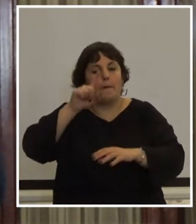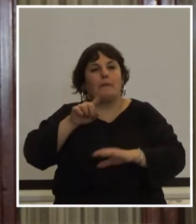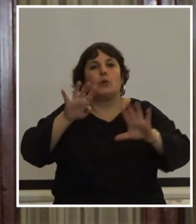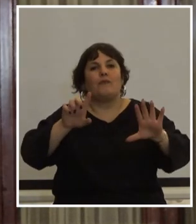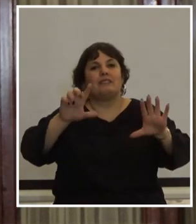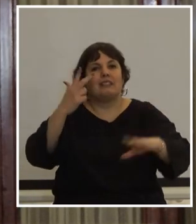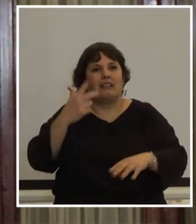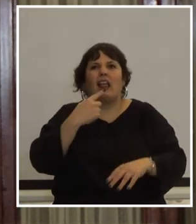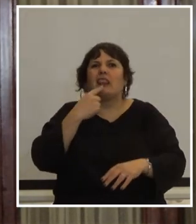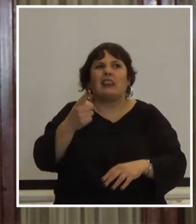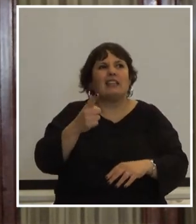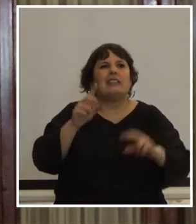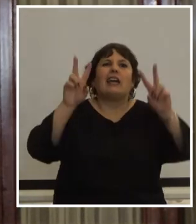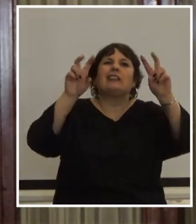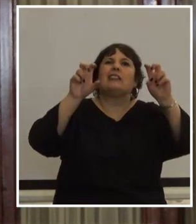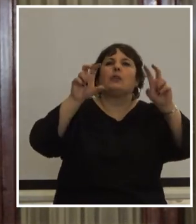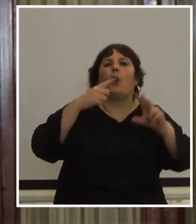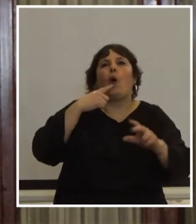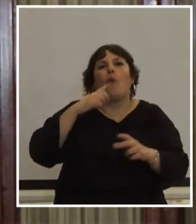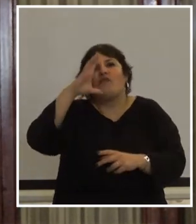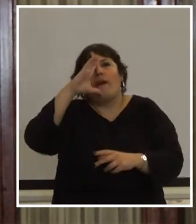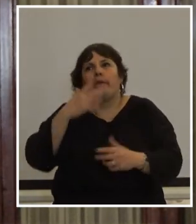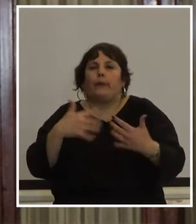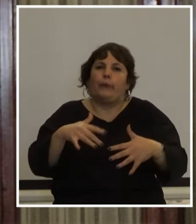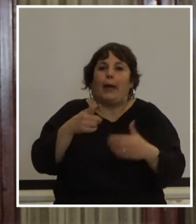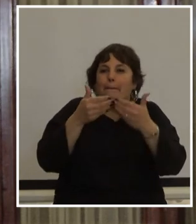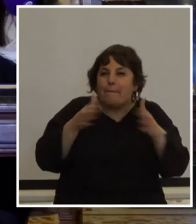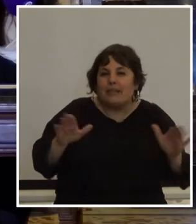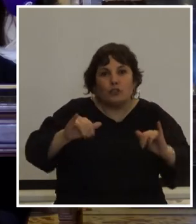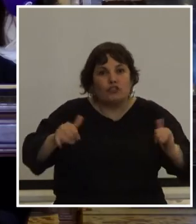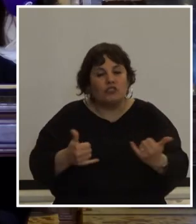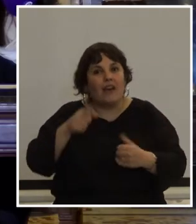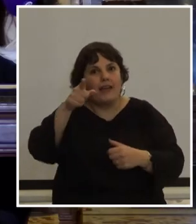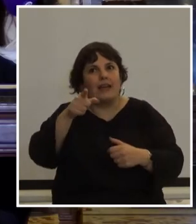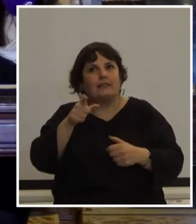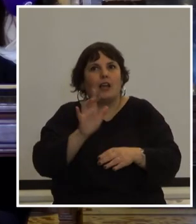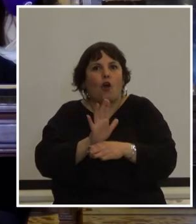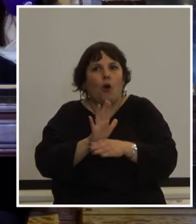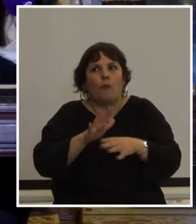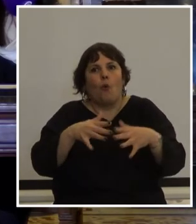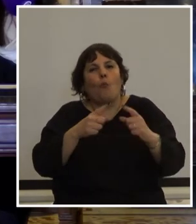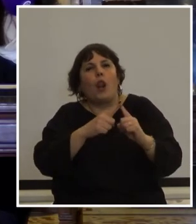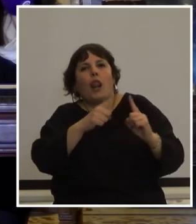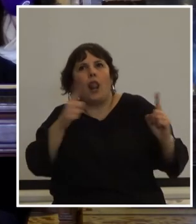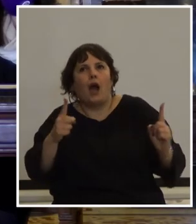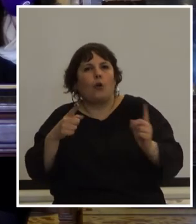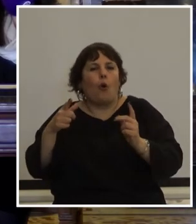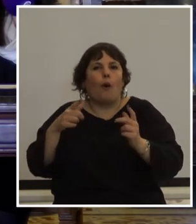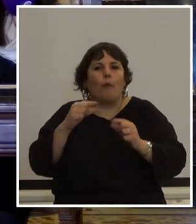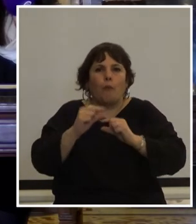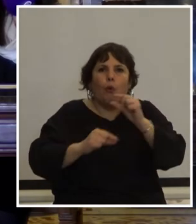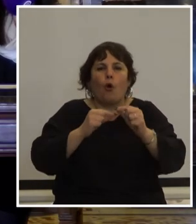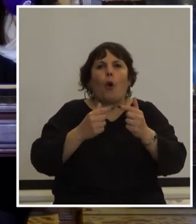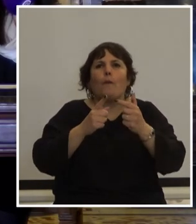le pusieron ese título de febrero amargo que ahí comenzaba ese largo camino hacia la